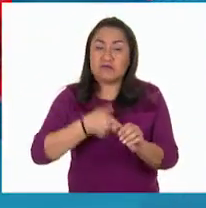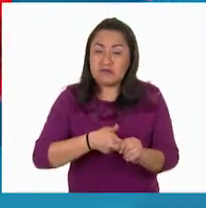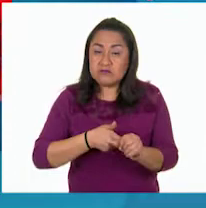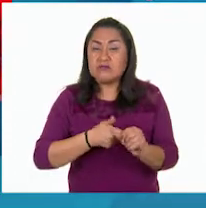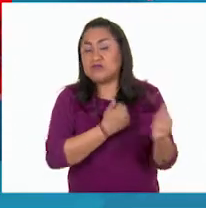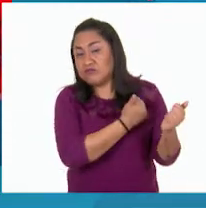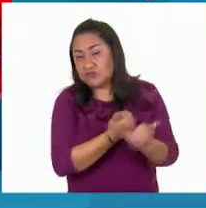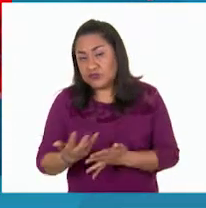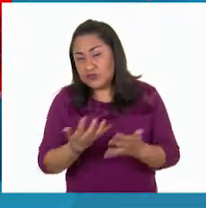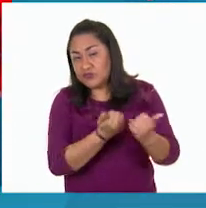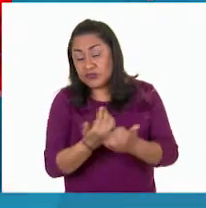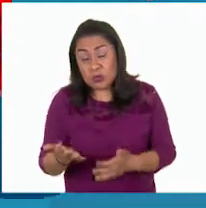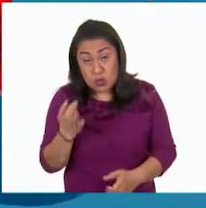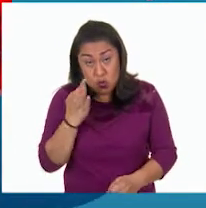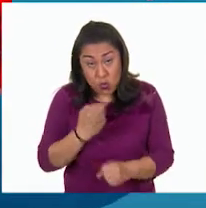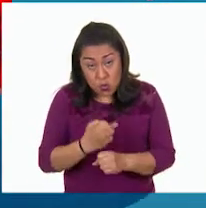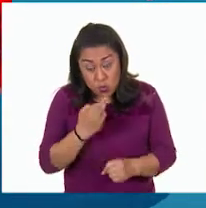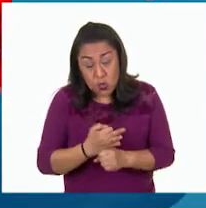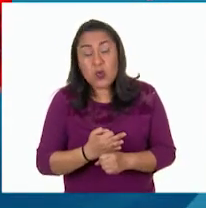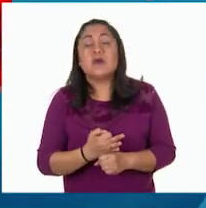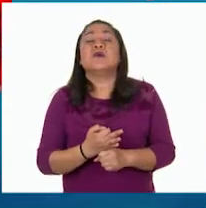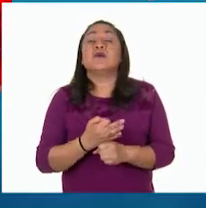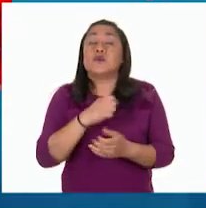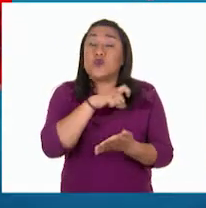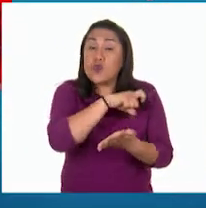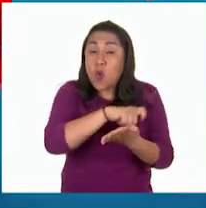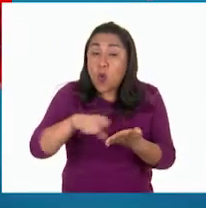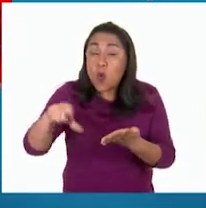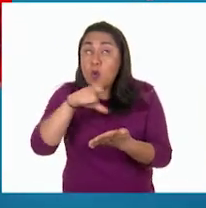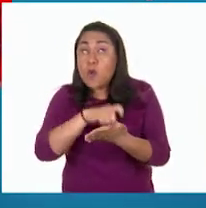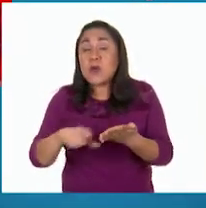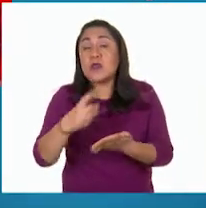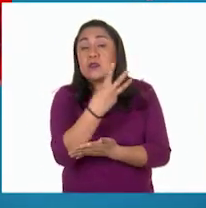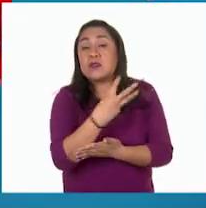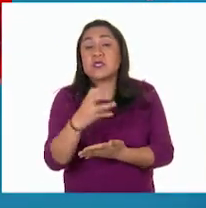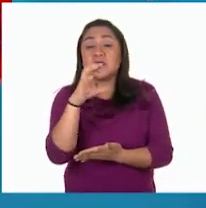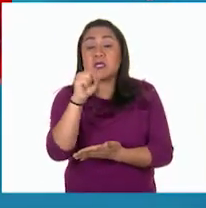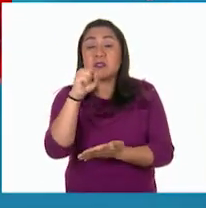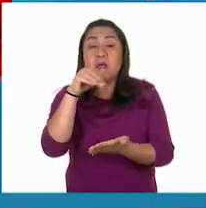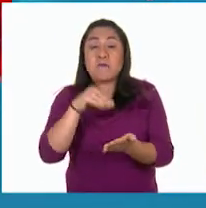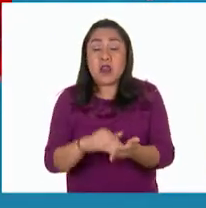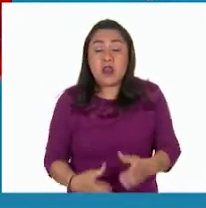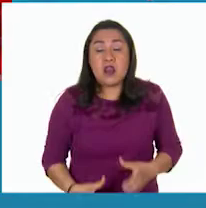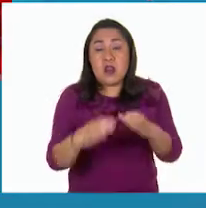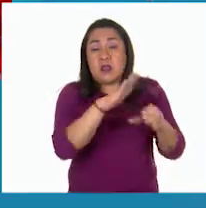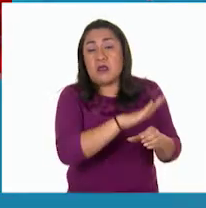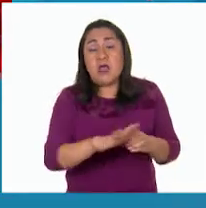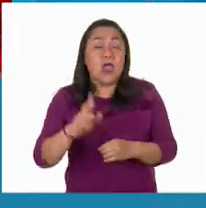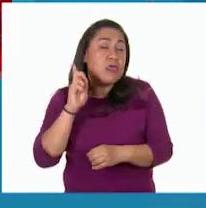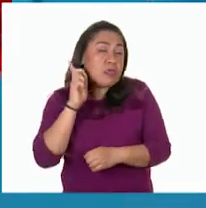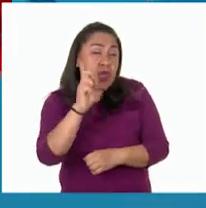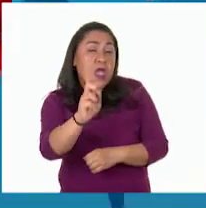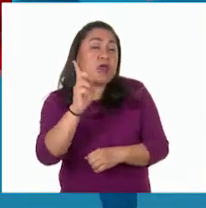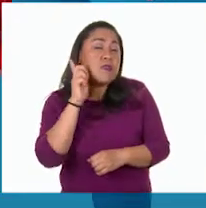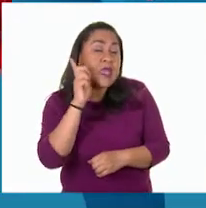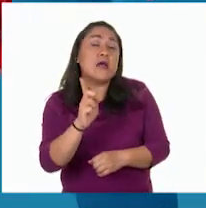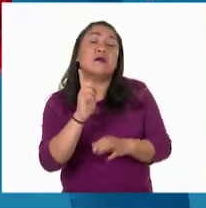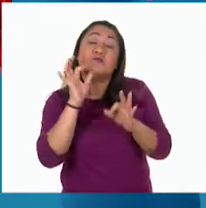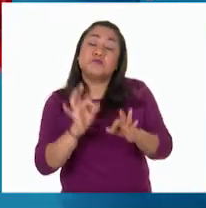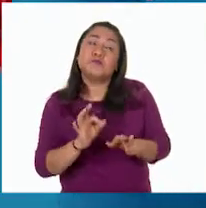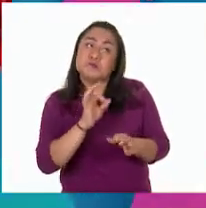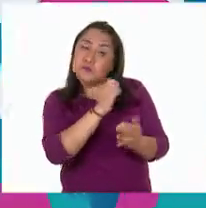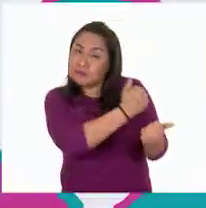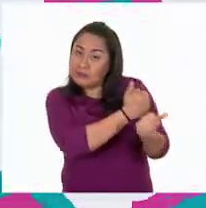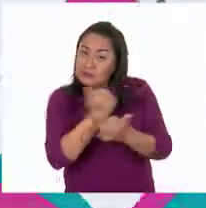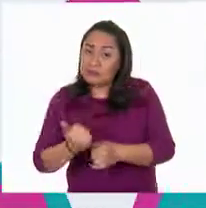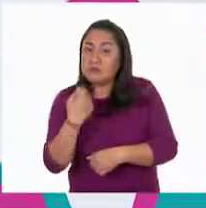Actualmente importa o compra 360 mil barriles de gasolina diarios, principalmente de Estados Unidos,